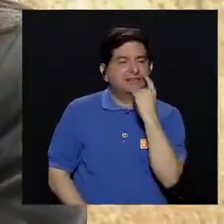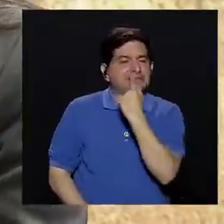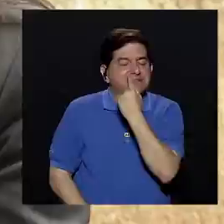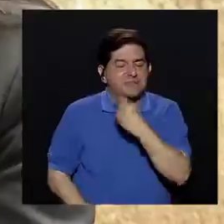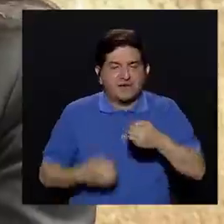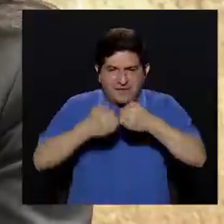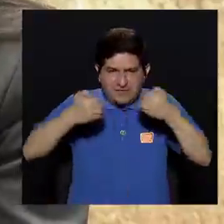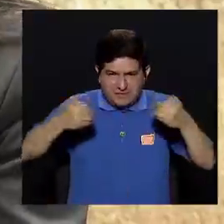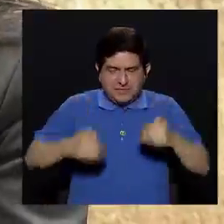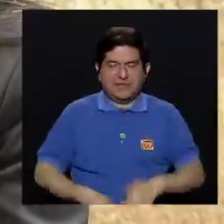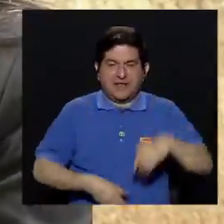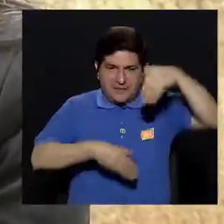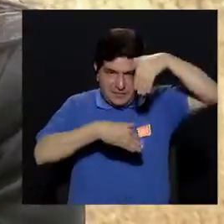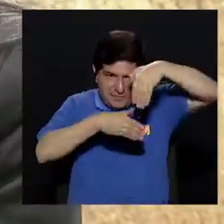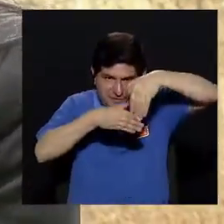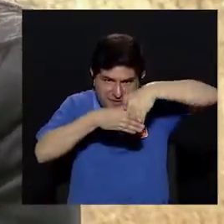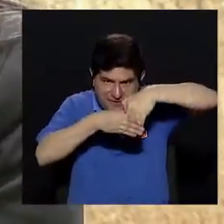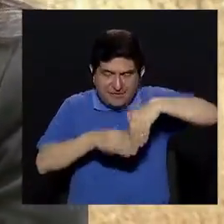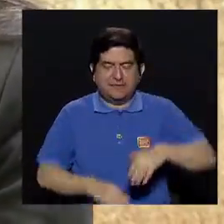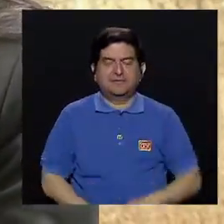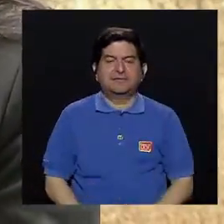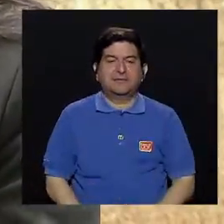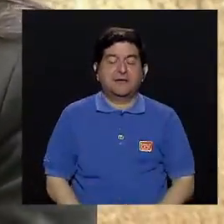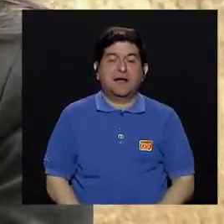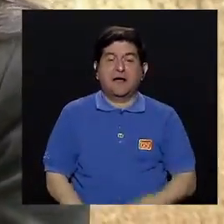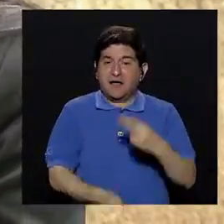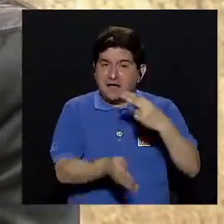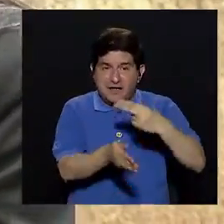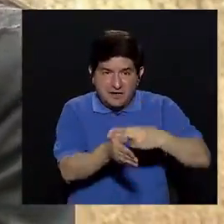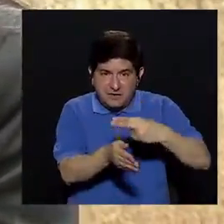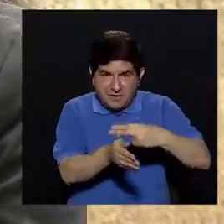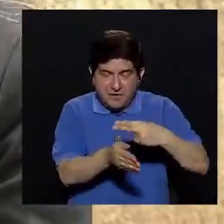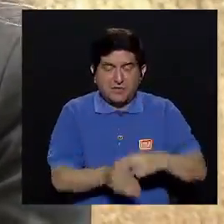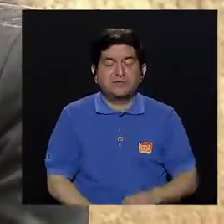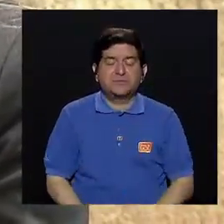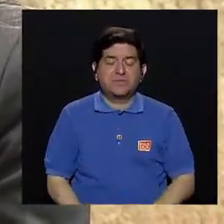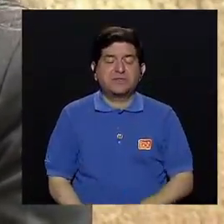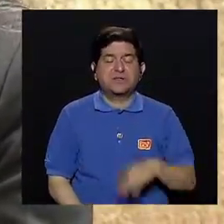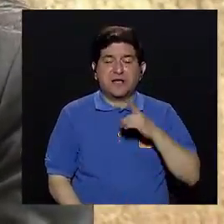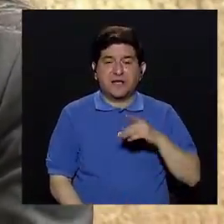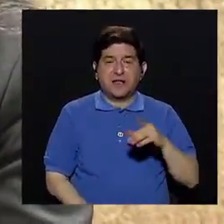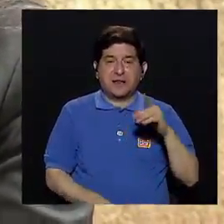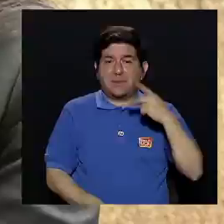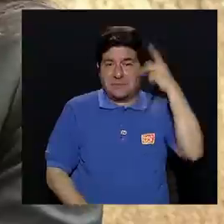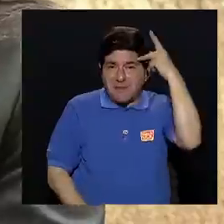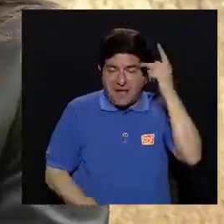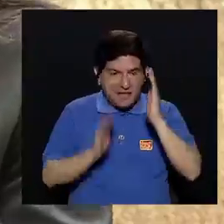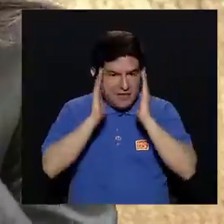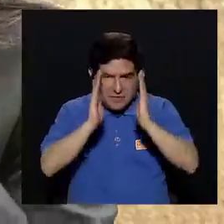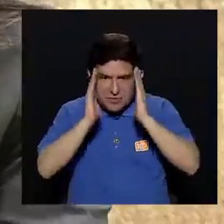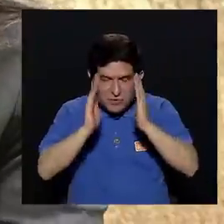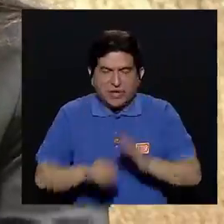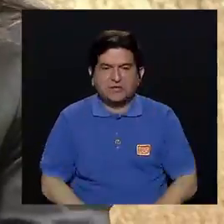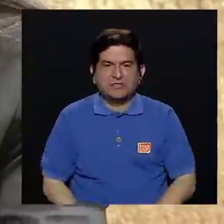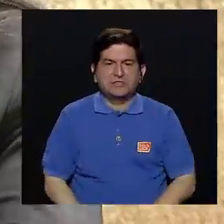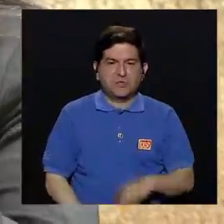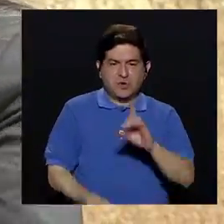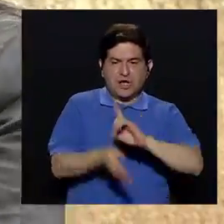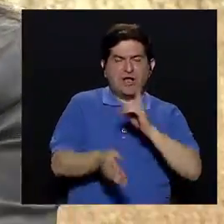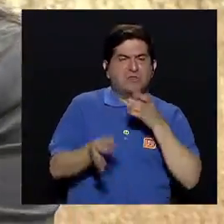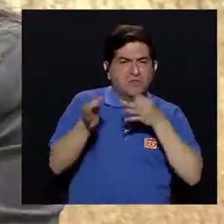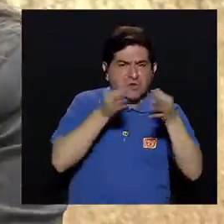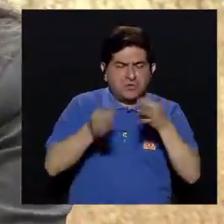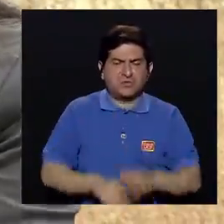los dientes. Entonces, si no se le da el tratamiento adecuado y los padres no siguen las indicaciones de los profesionales tratantes, el problema está que la